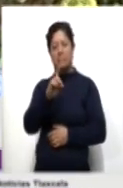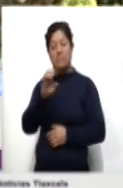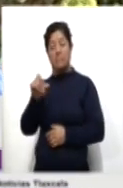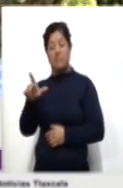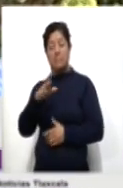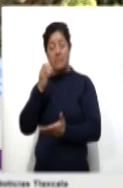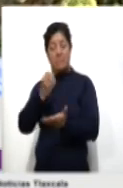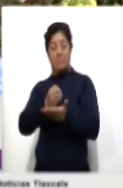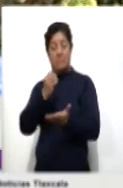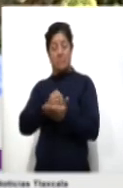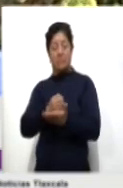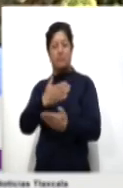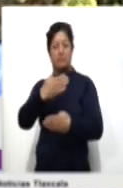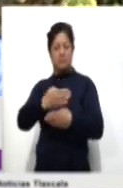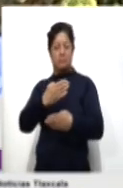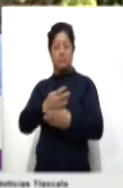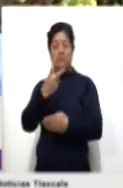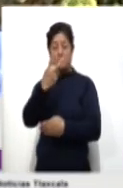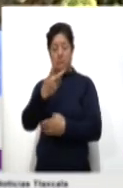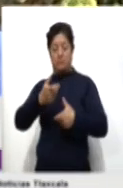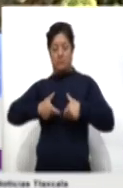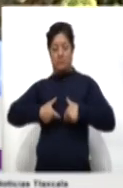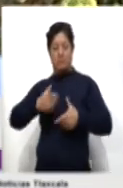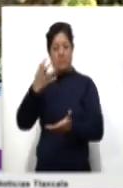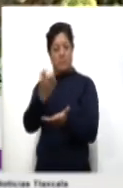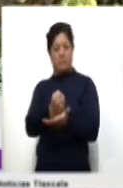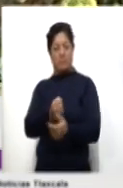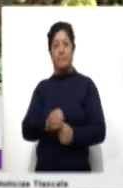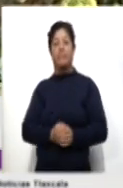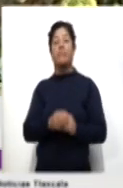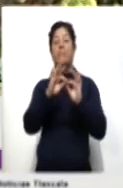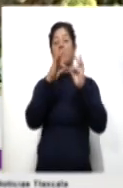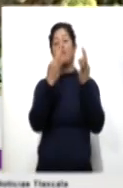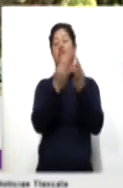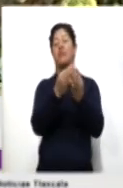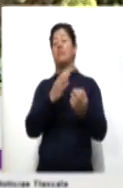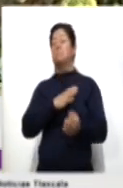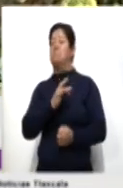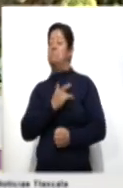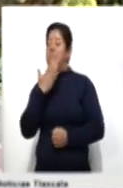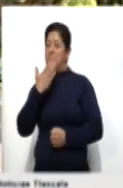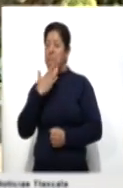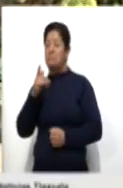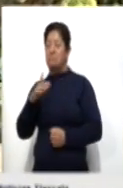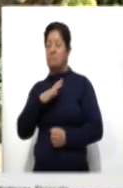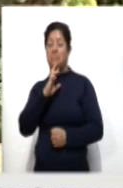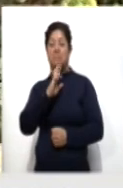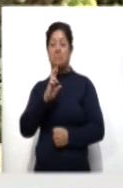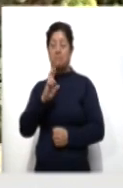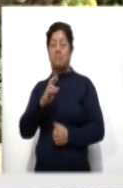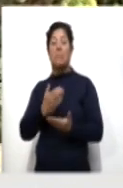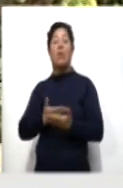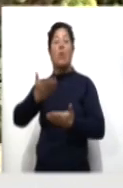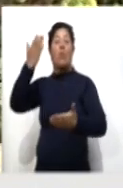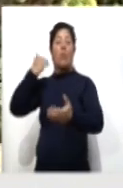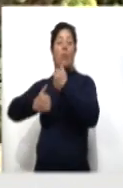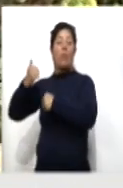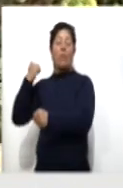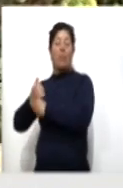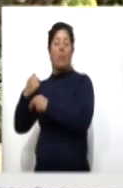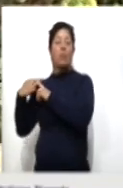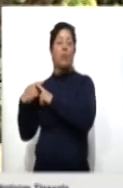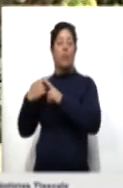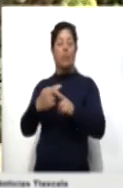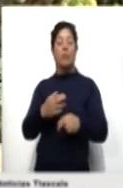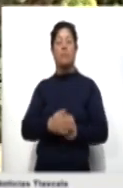un bronce, me parece. En la parte de las formas, pues me siento orgulloso por los resultados que dimos durante muchos años el maestro Enrique